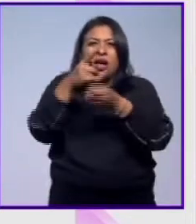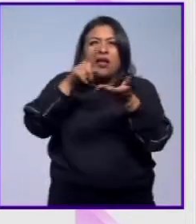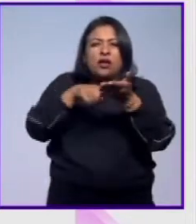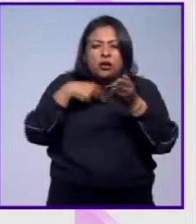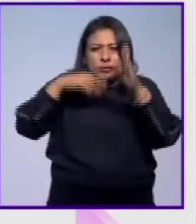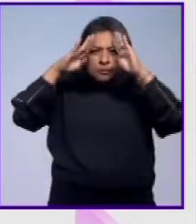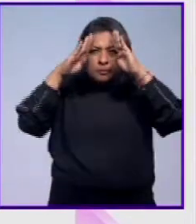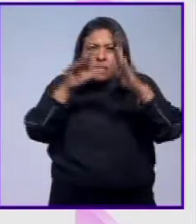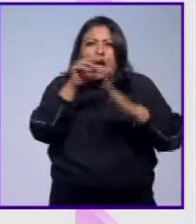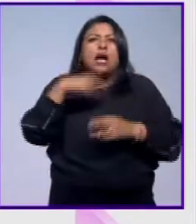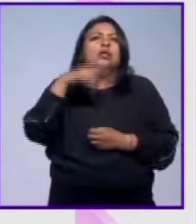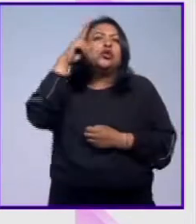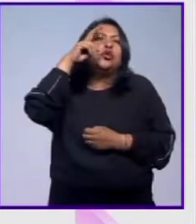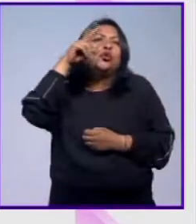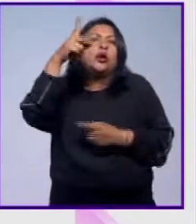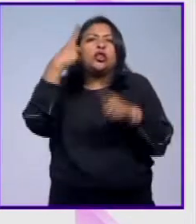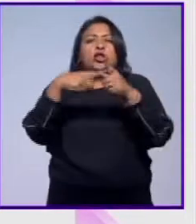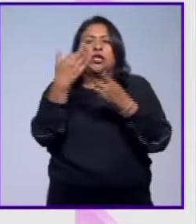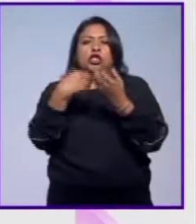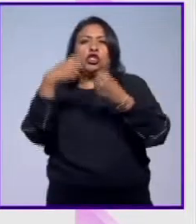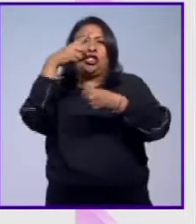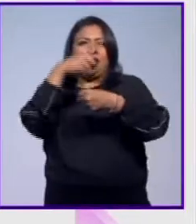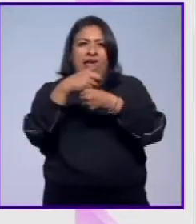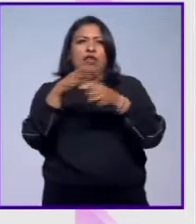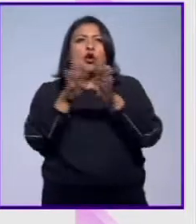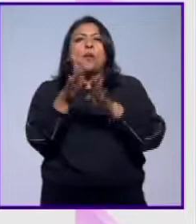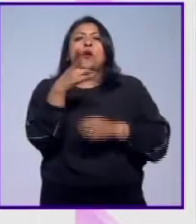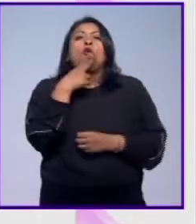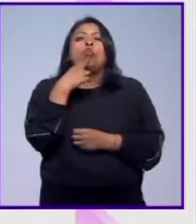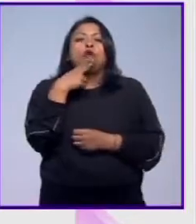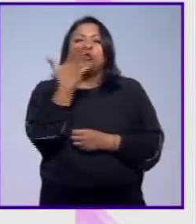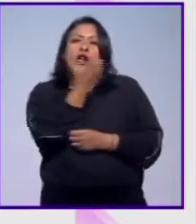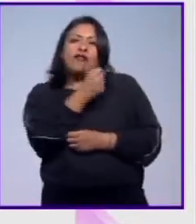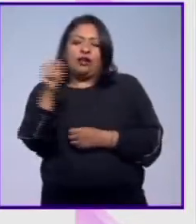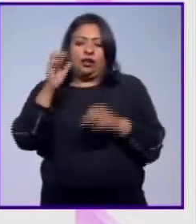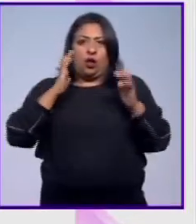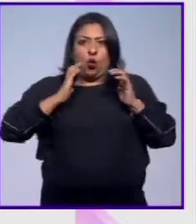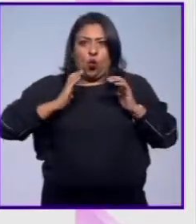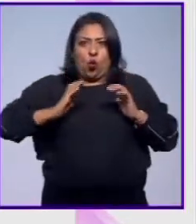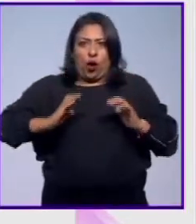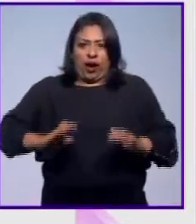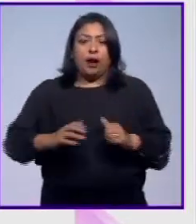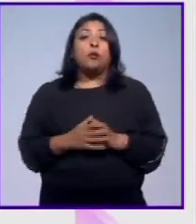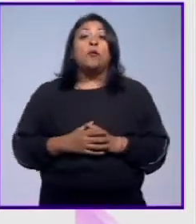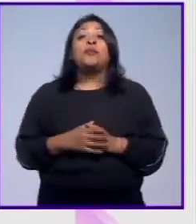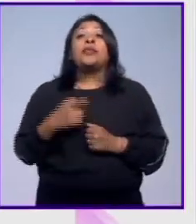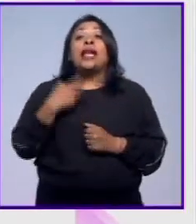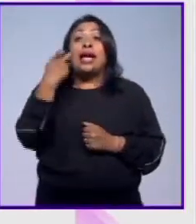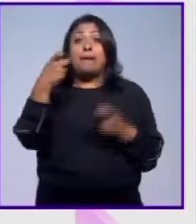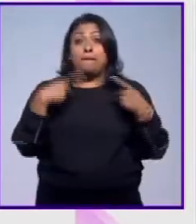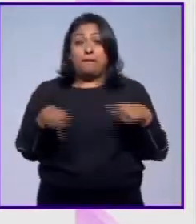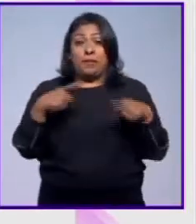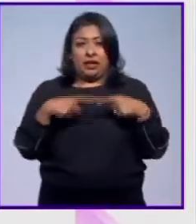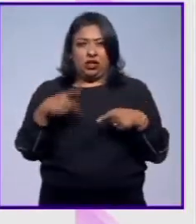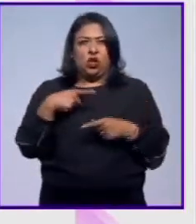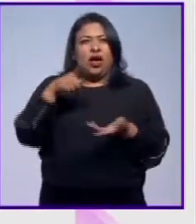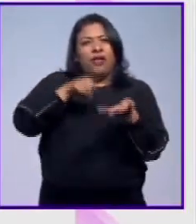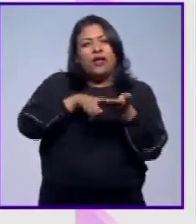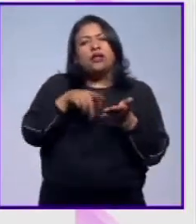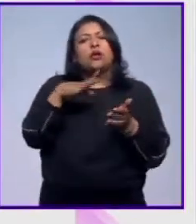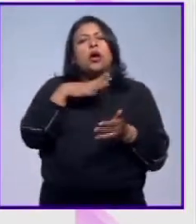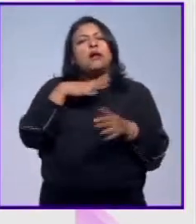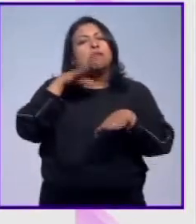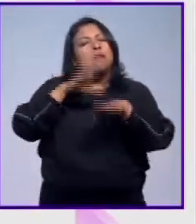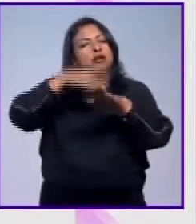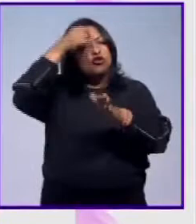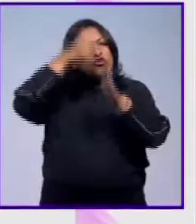concentran las aspiraciones de una sociedad a través del uso de sus habilidades corporales. Esas personas, cuyos actos están